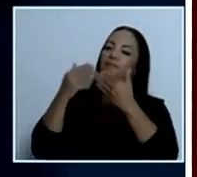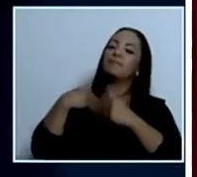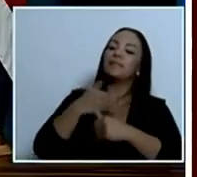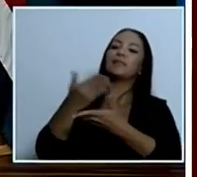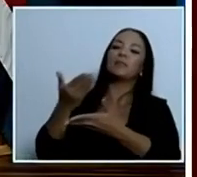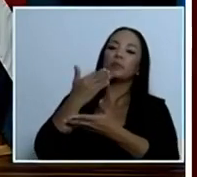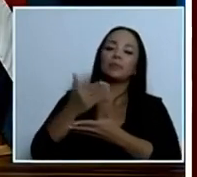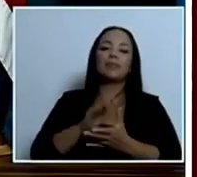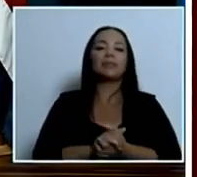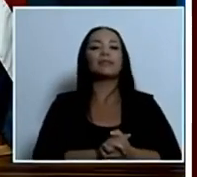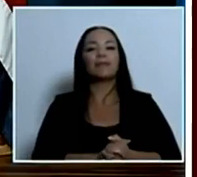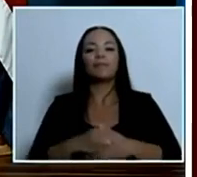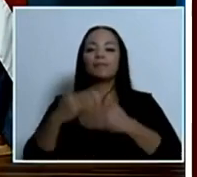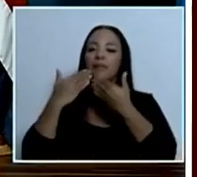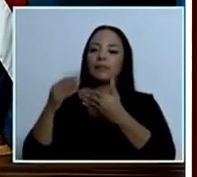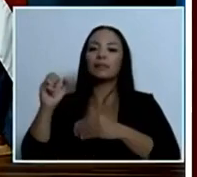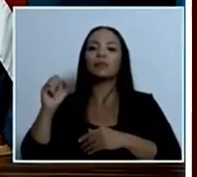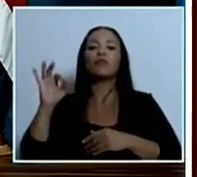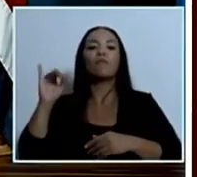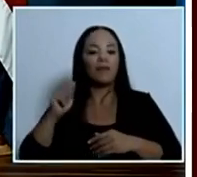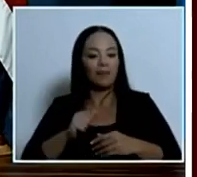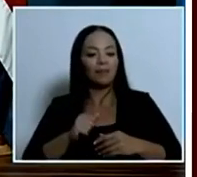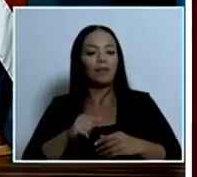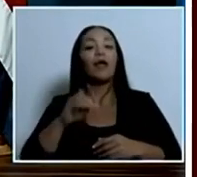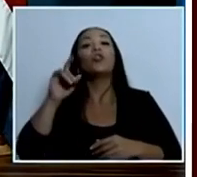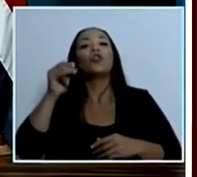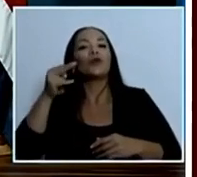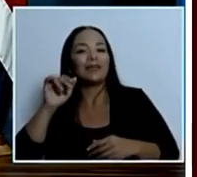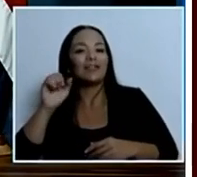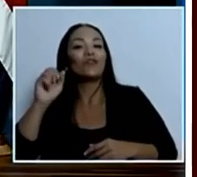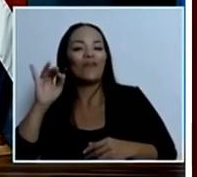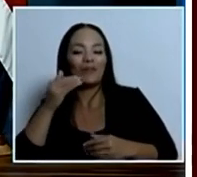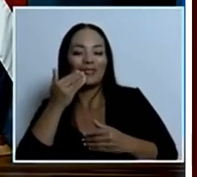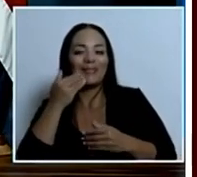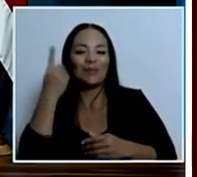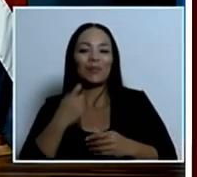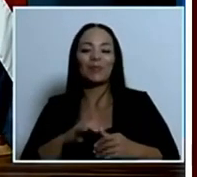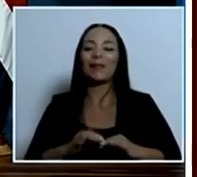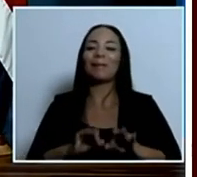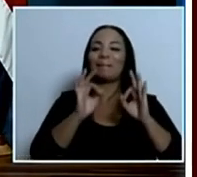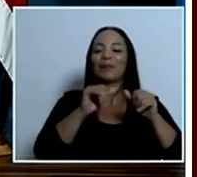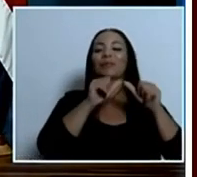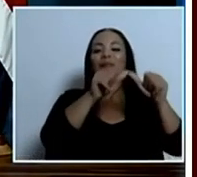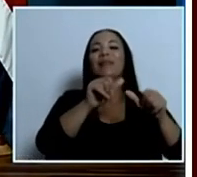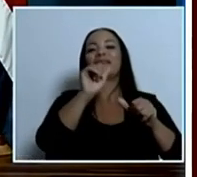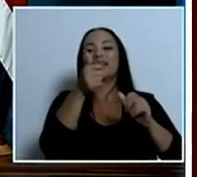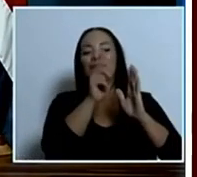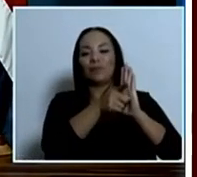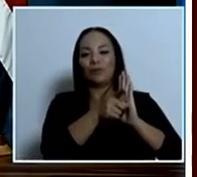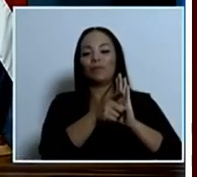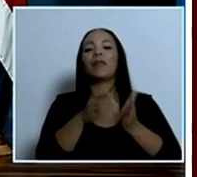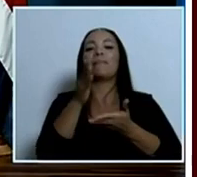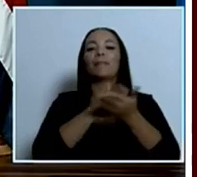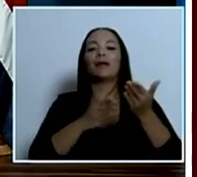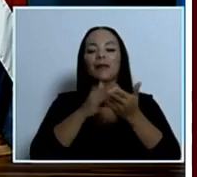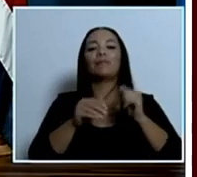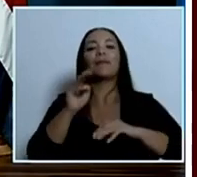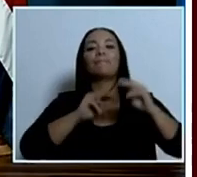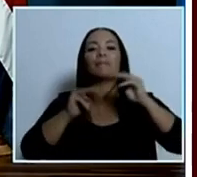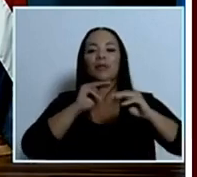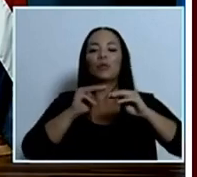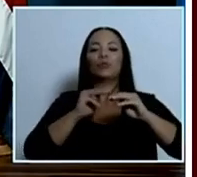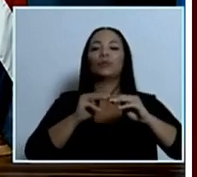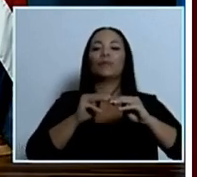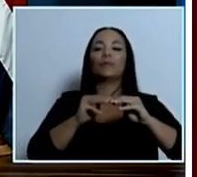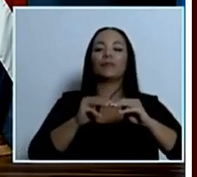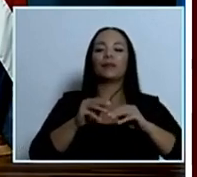gracias por sofia doña sofia perdón por la pregunta muy amable continuamos con los 10 minutos del bloque de medios regionales don